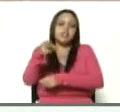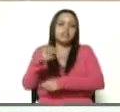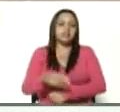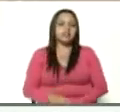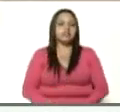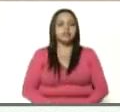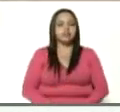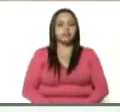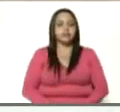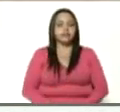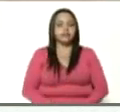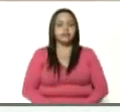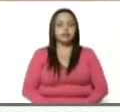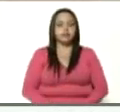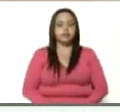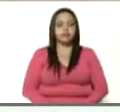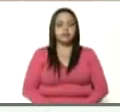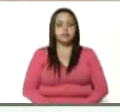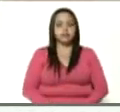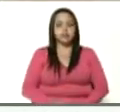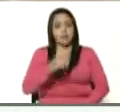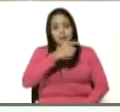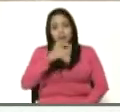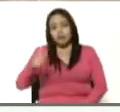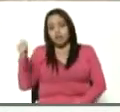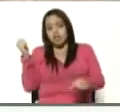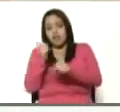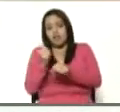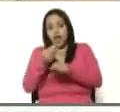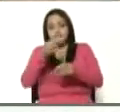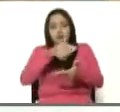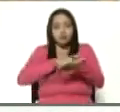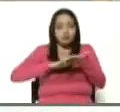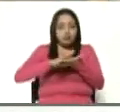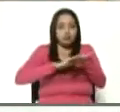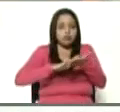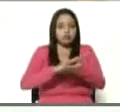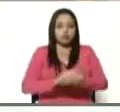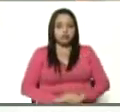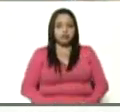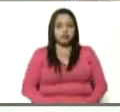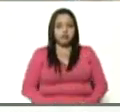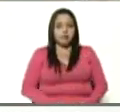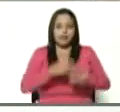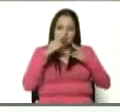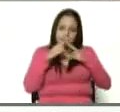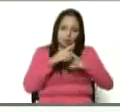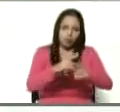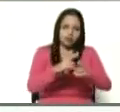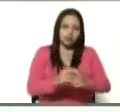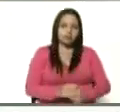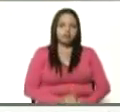son la gente que trabaja para las soluciones, para las respuestas,